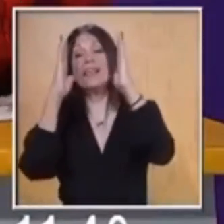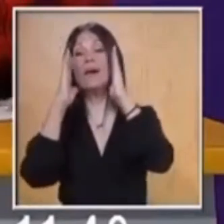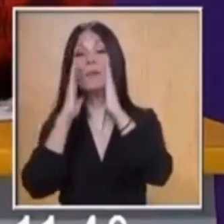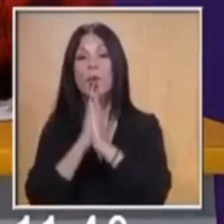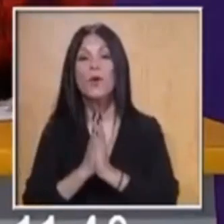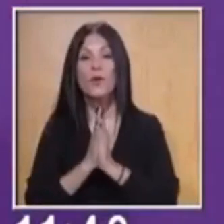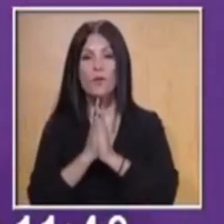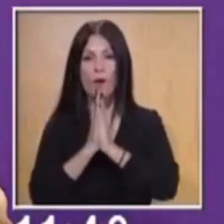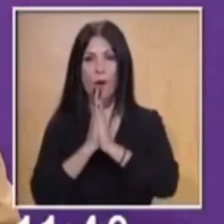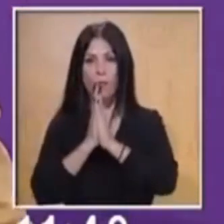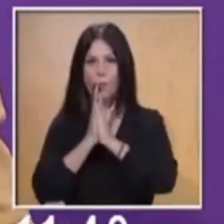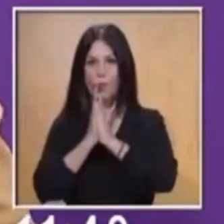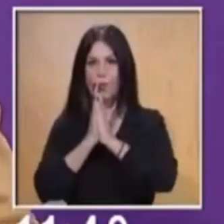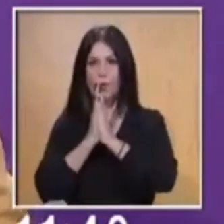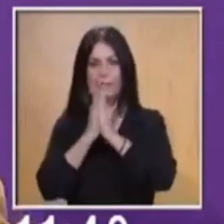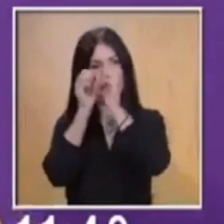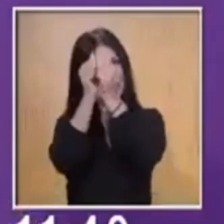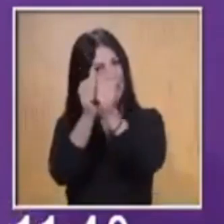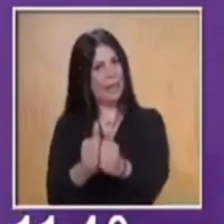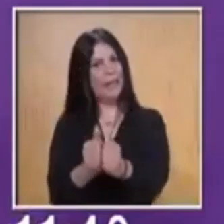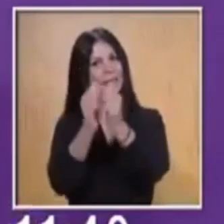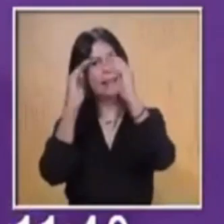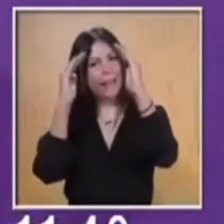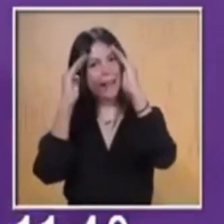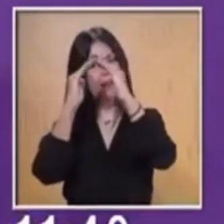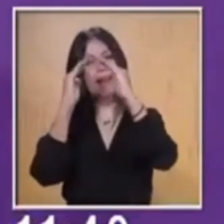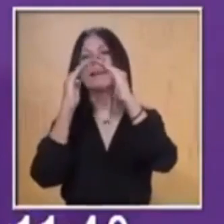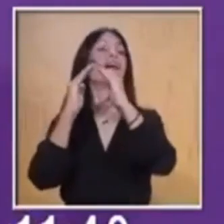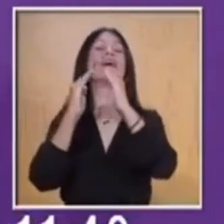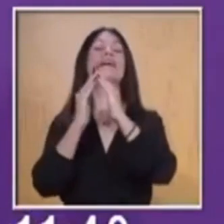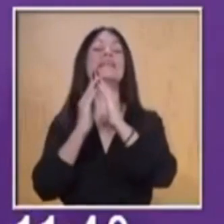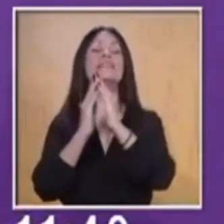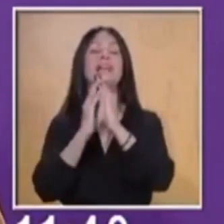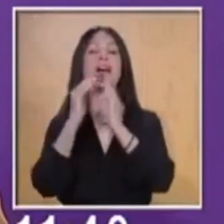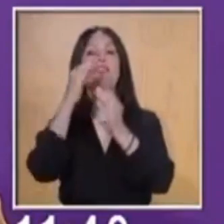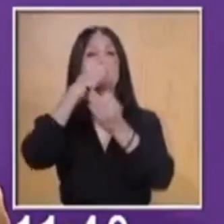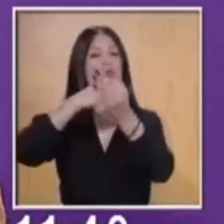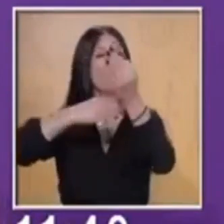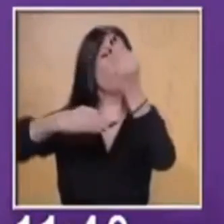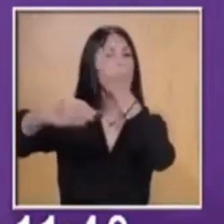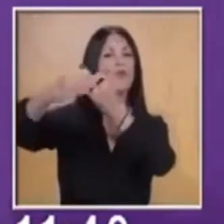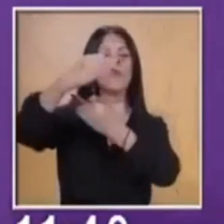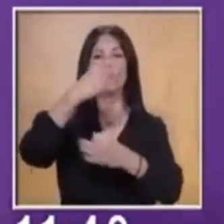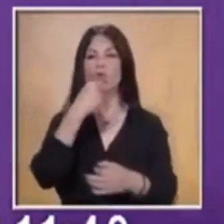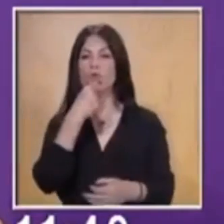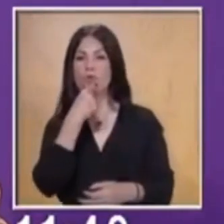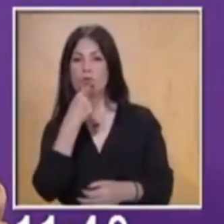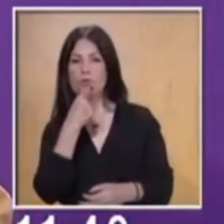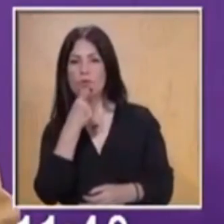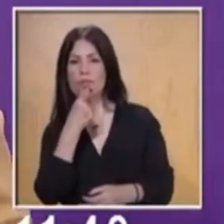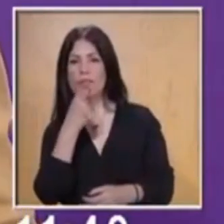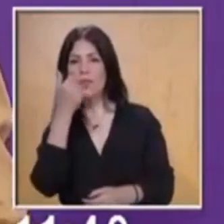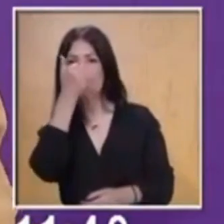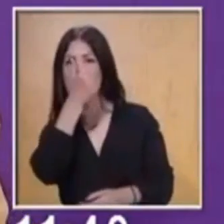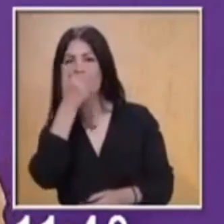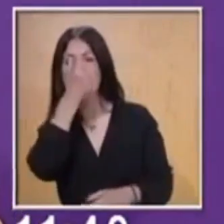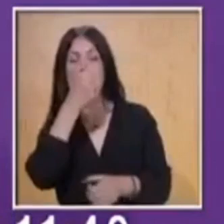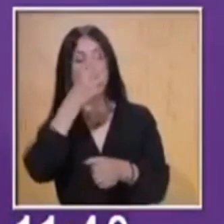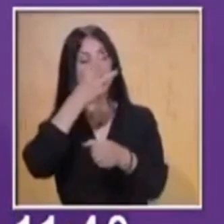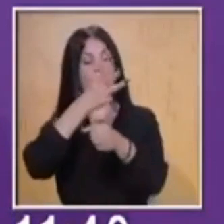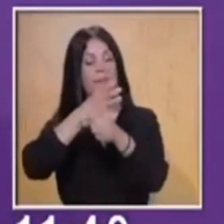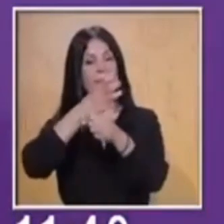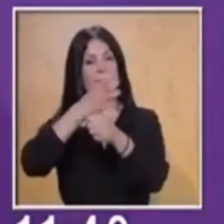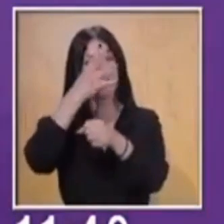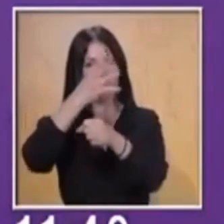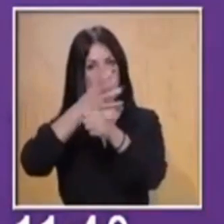de este bonito programa dedicado para todos los alumnos, que en esta ocasión corresponde a tercero y cuarto grado